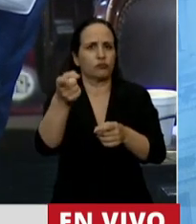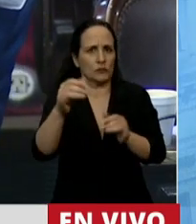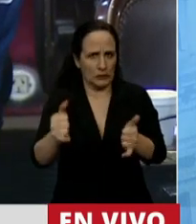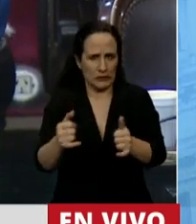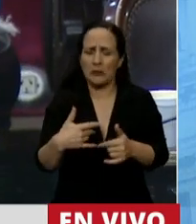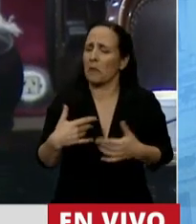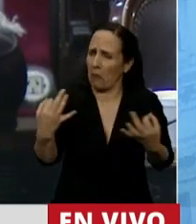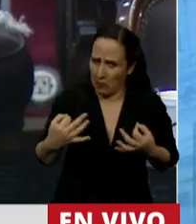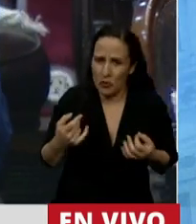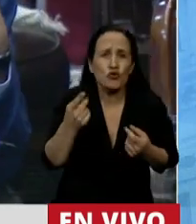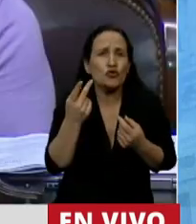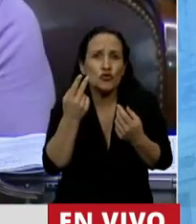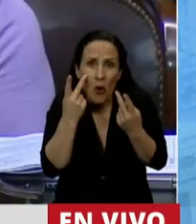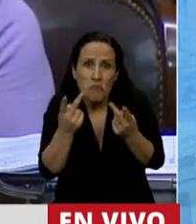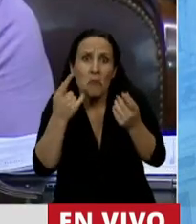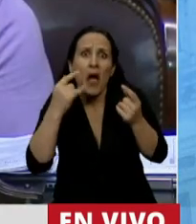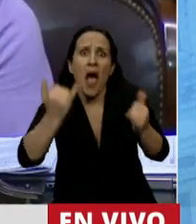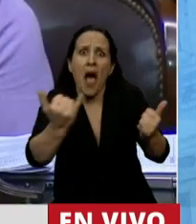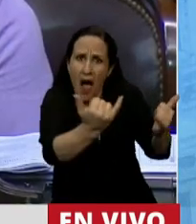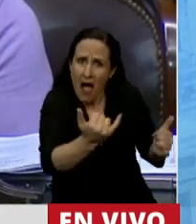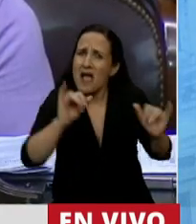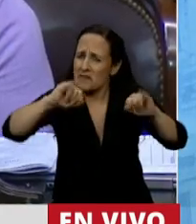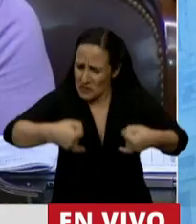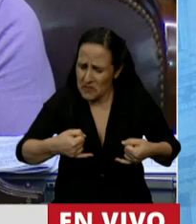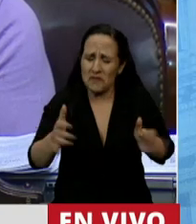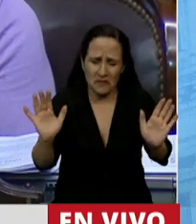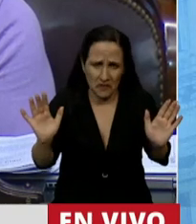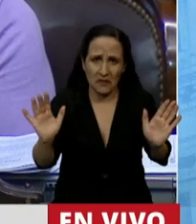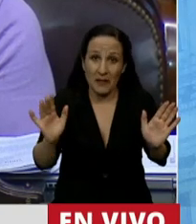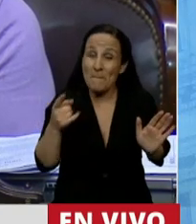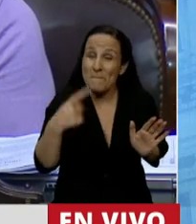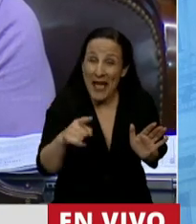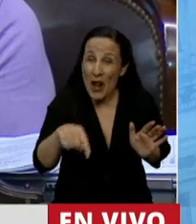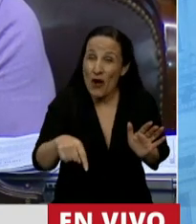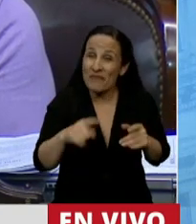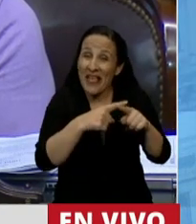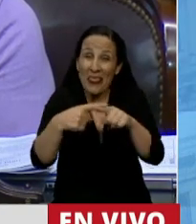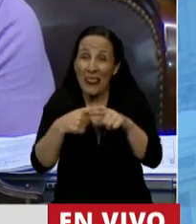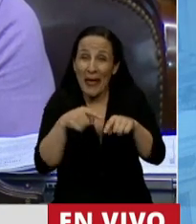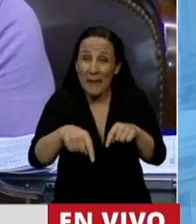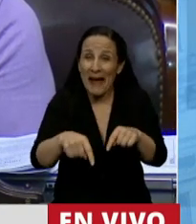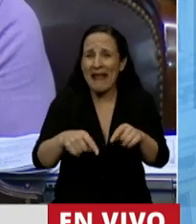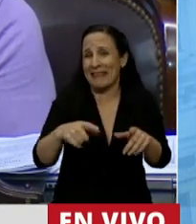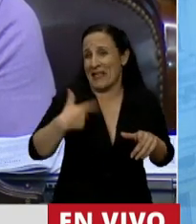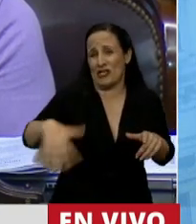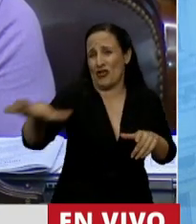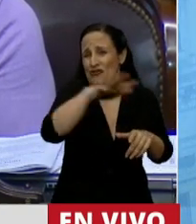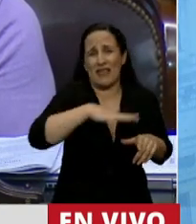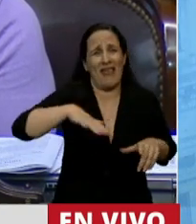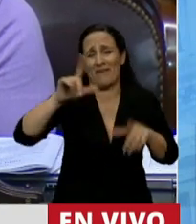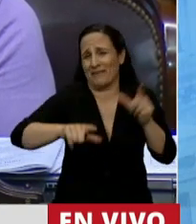reconozco que eso existe enfrente. Pero créanme, este tema, este debate que es transversal a toda nuestra sociedad